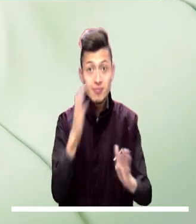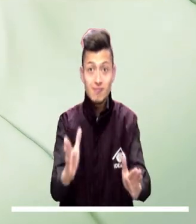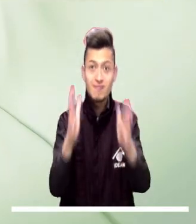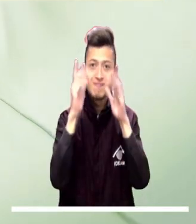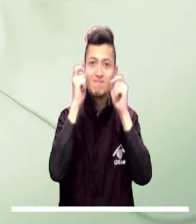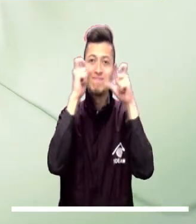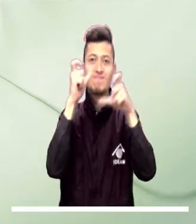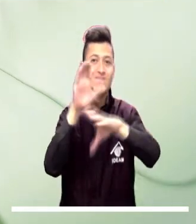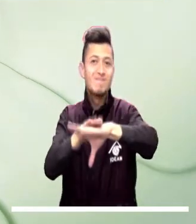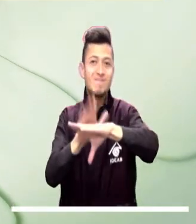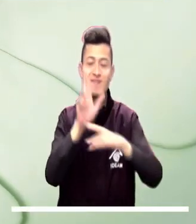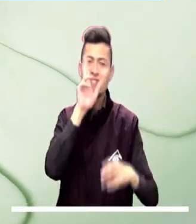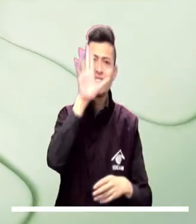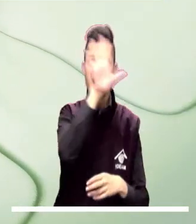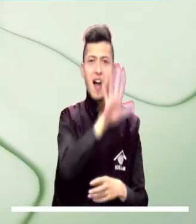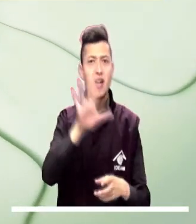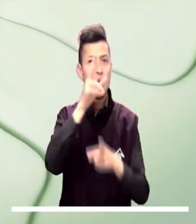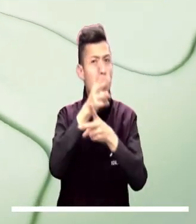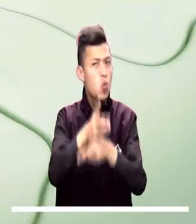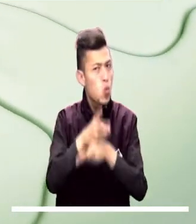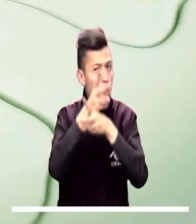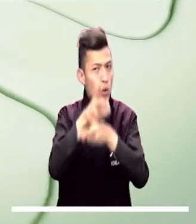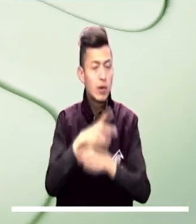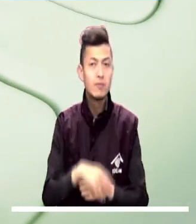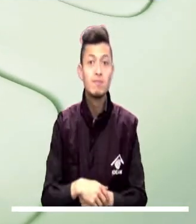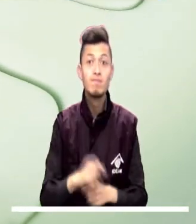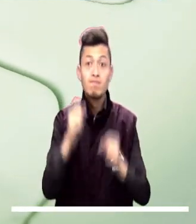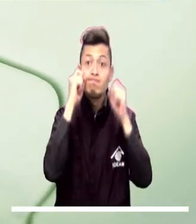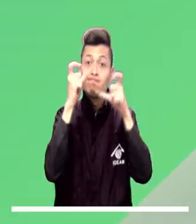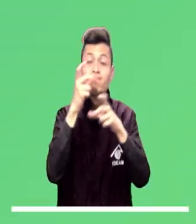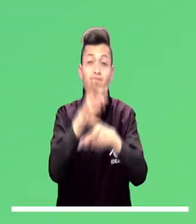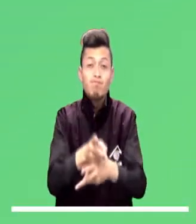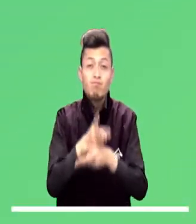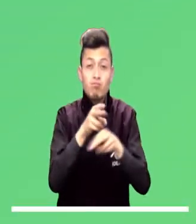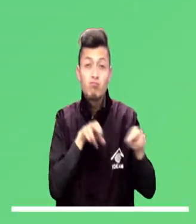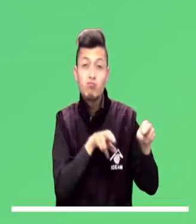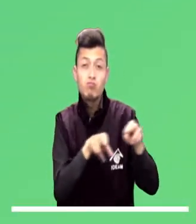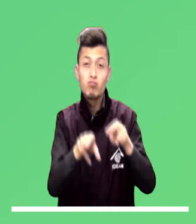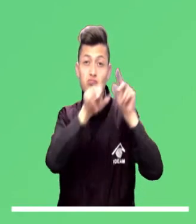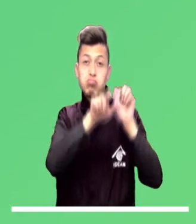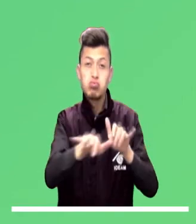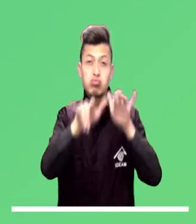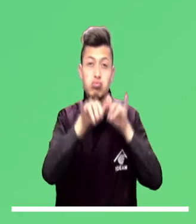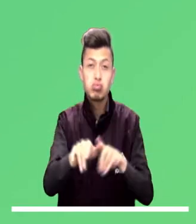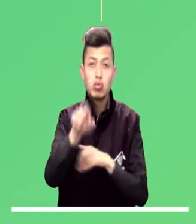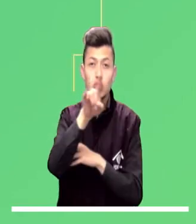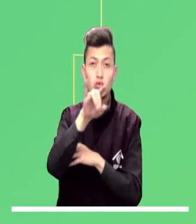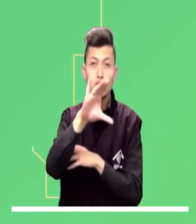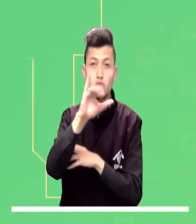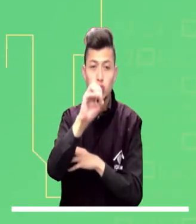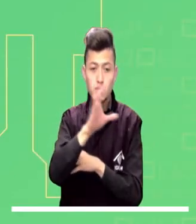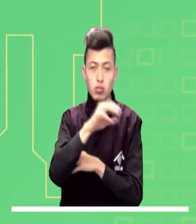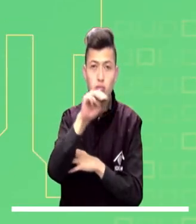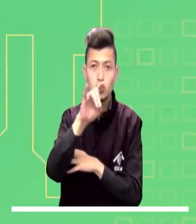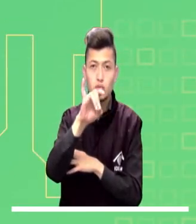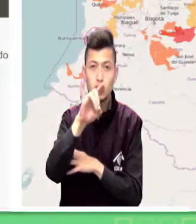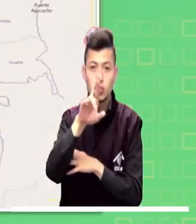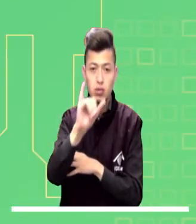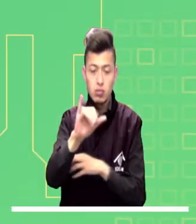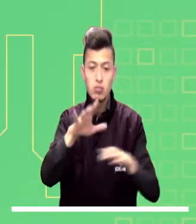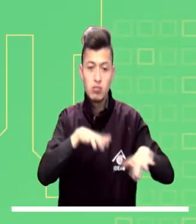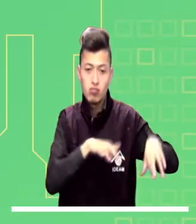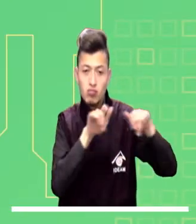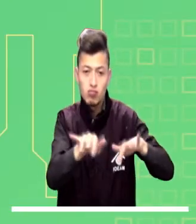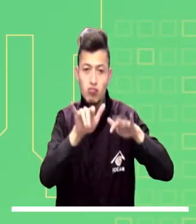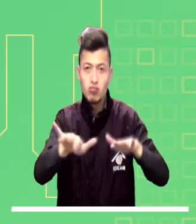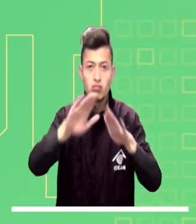presenten lluvias sobre el oriente de la ciudad. Ahora, mucha atención a las principales alertas para hoy a nivel nacional. Hay alerta